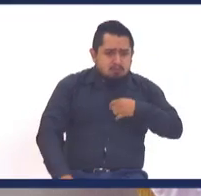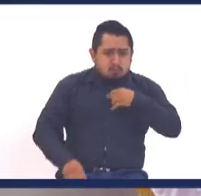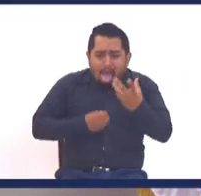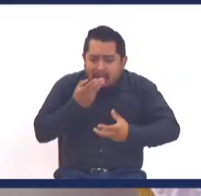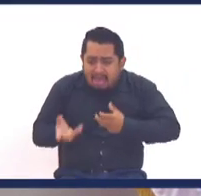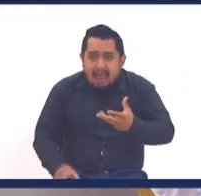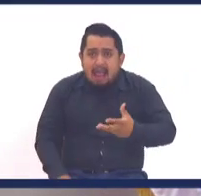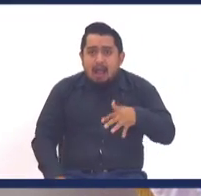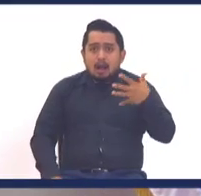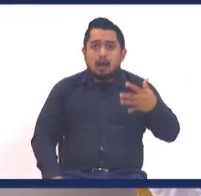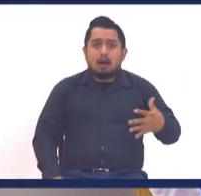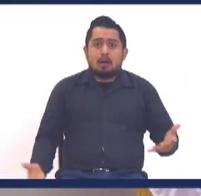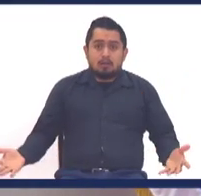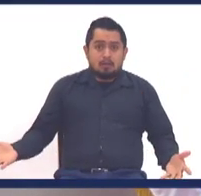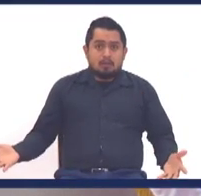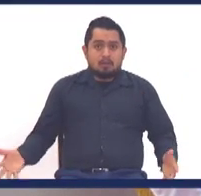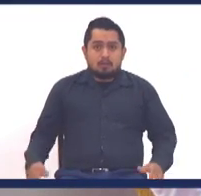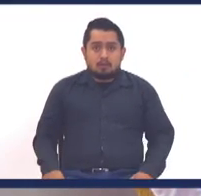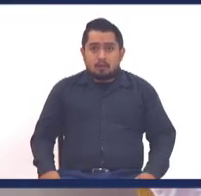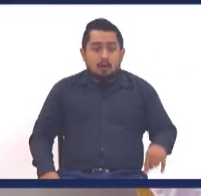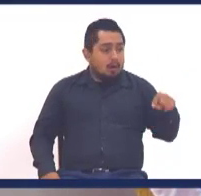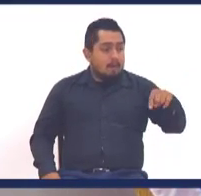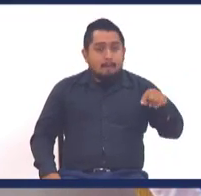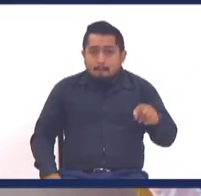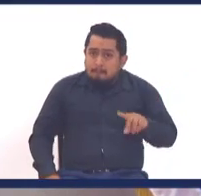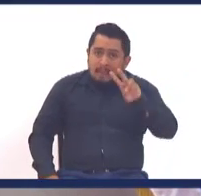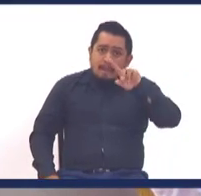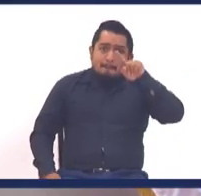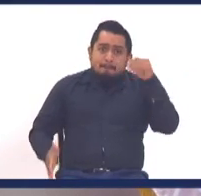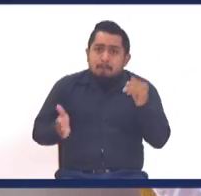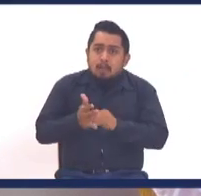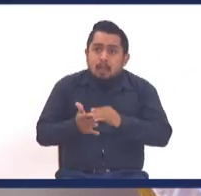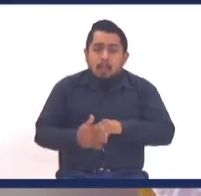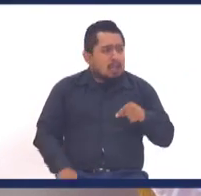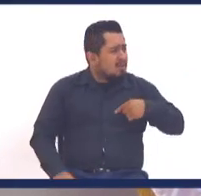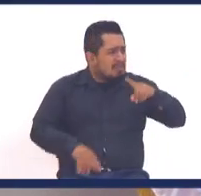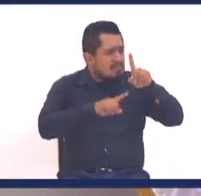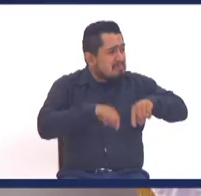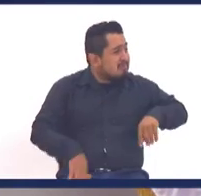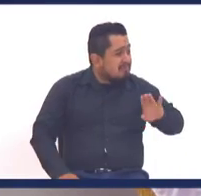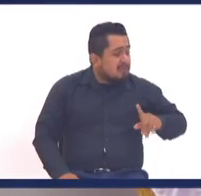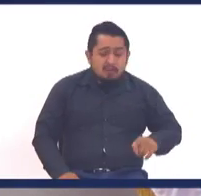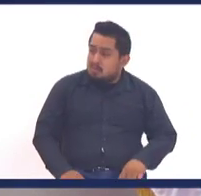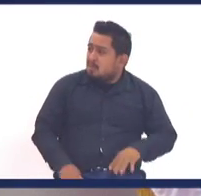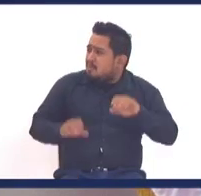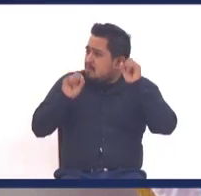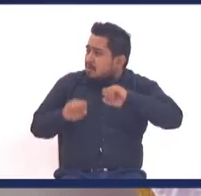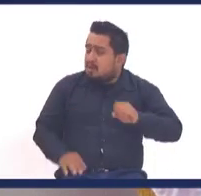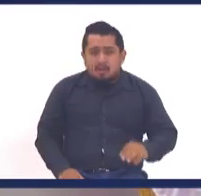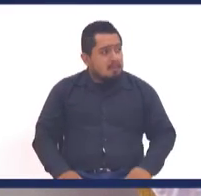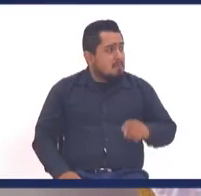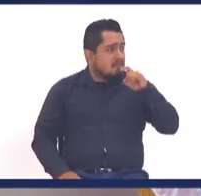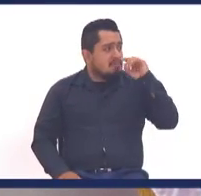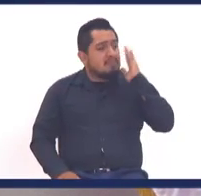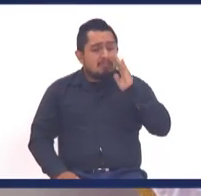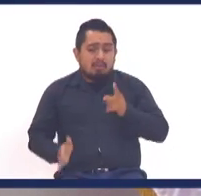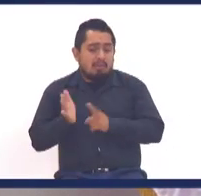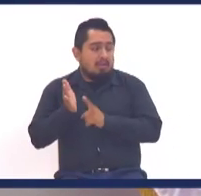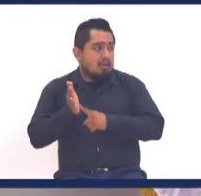esto, quiero vomitar, claro, mil flexiones, hoy no se puede y ¿por qué no se puede? Porque los papás se quejan.